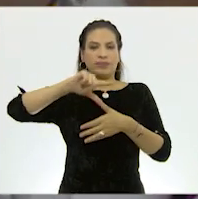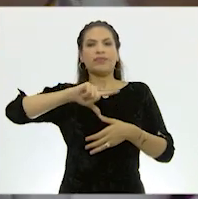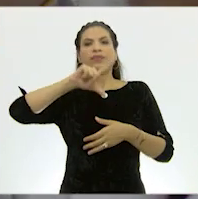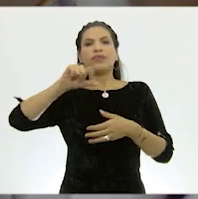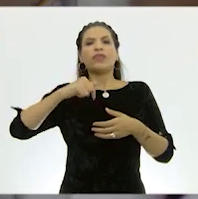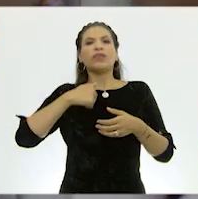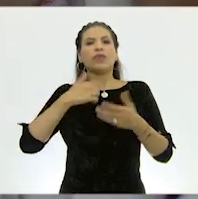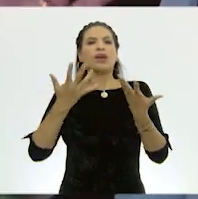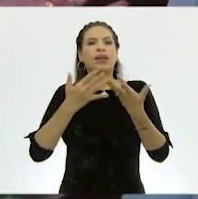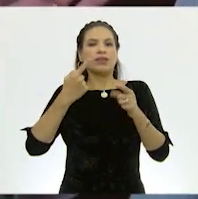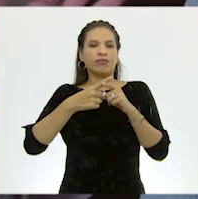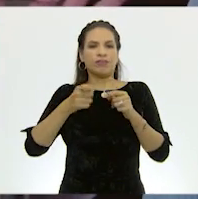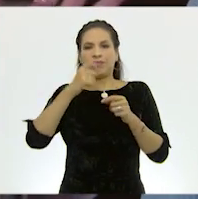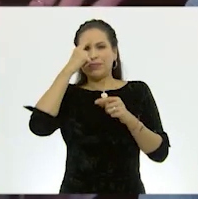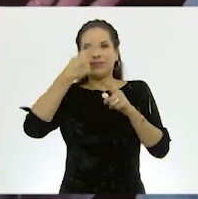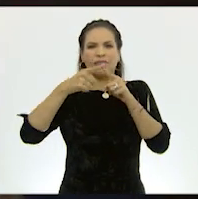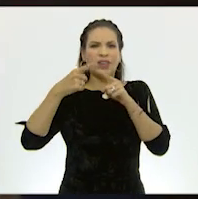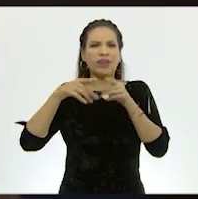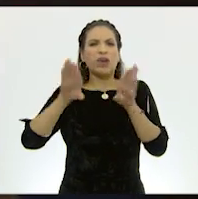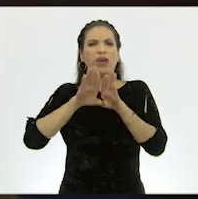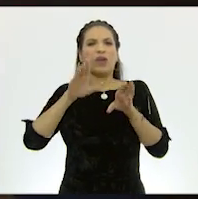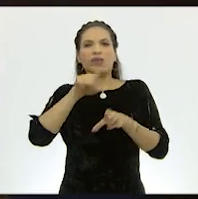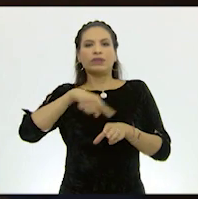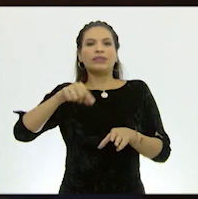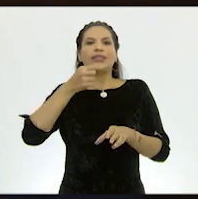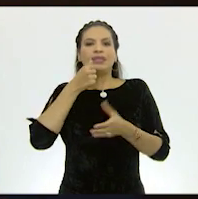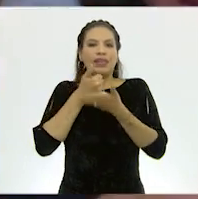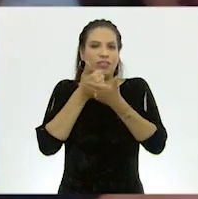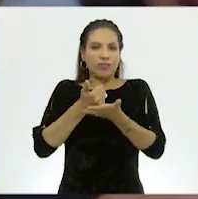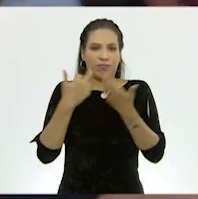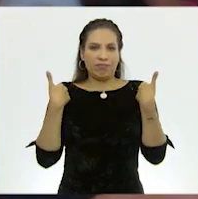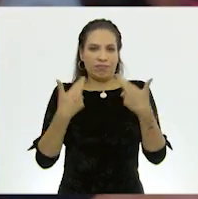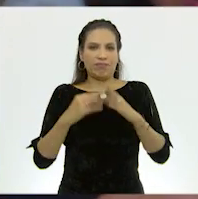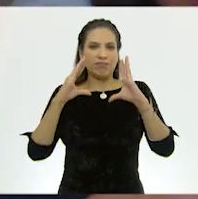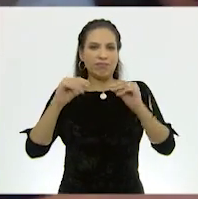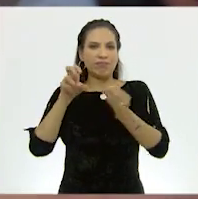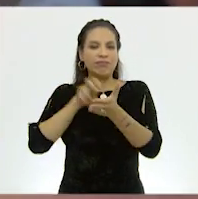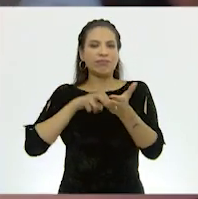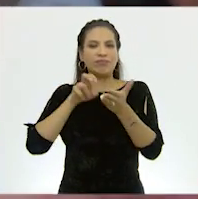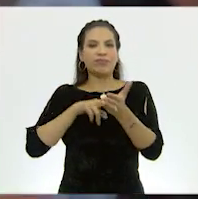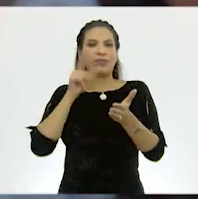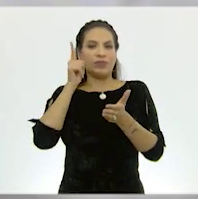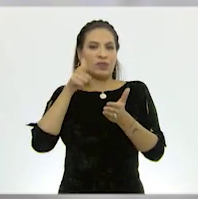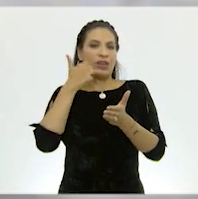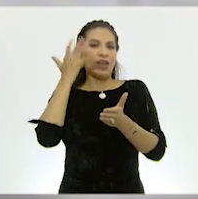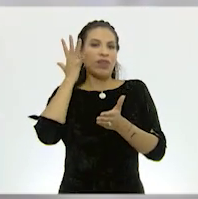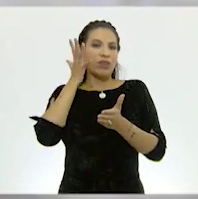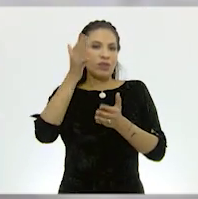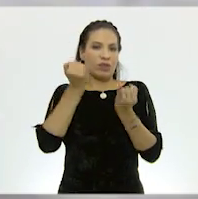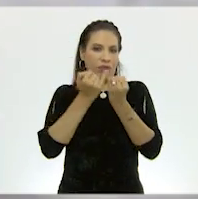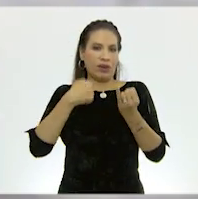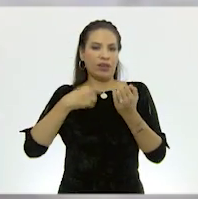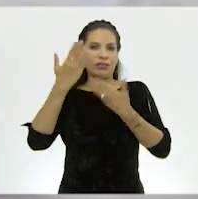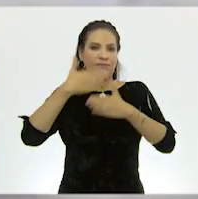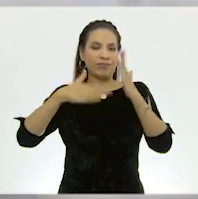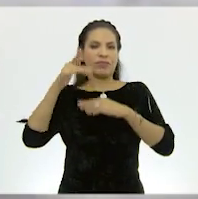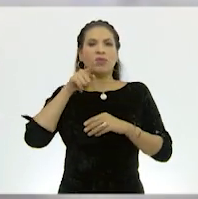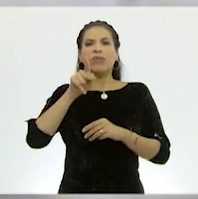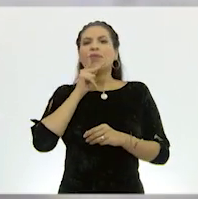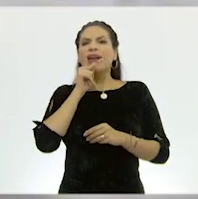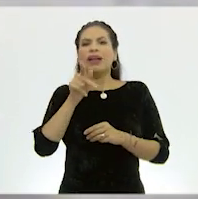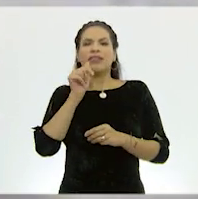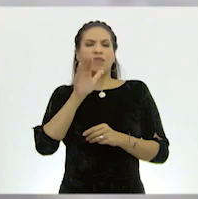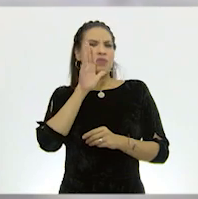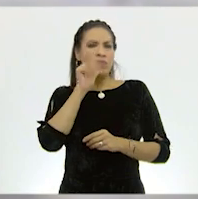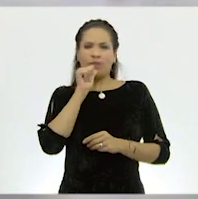de convertirme en mentora de muchas niñas que, como yo, les gustaría llegar muy lejos Que en tu vocabulario no exista,